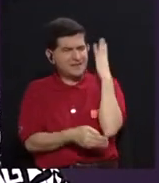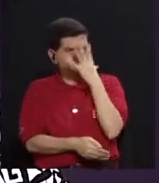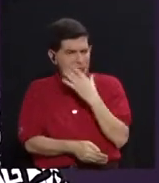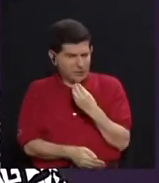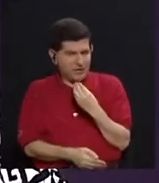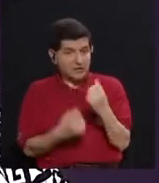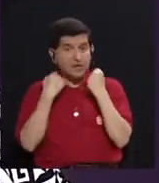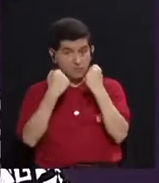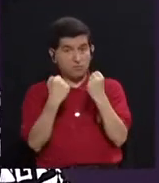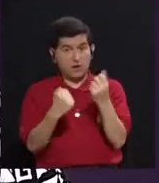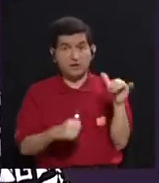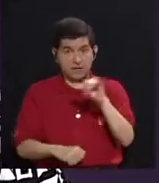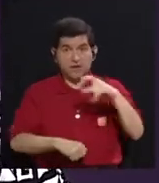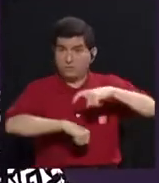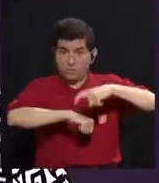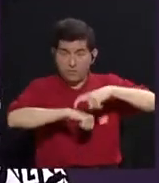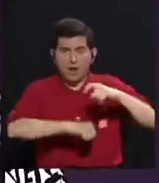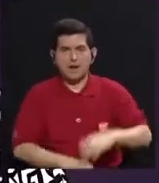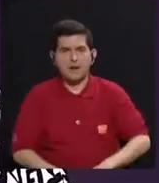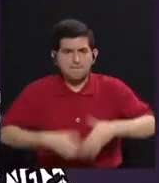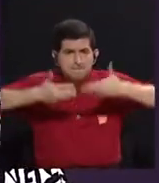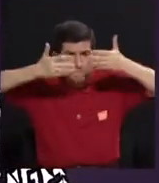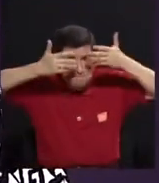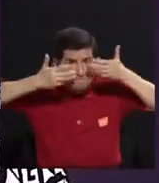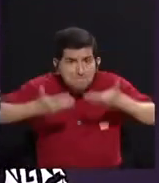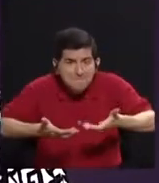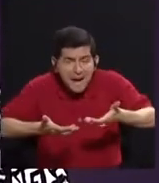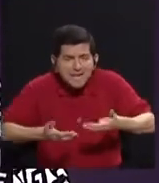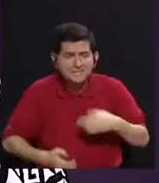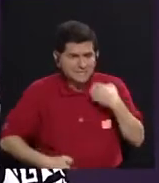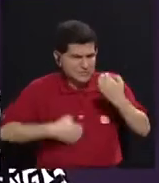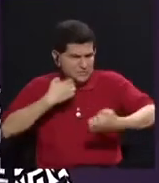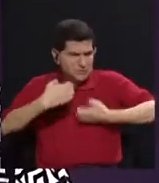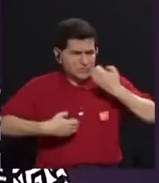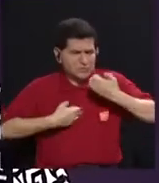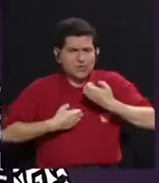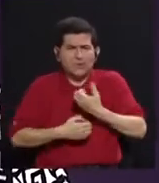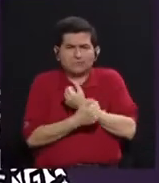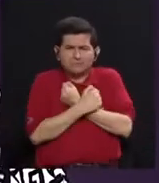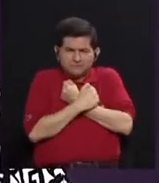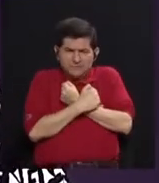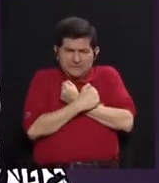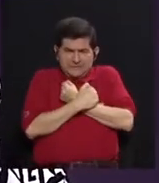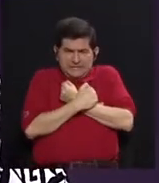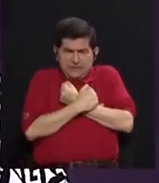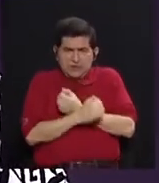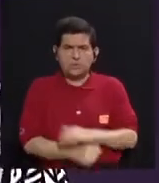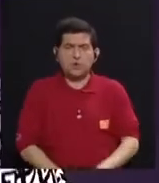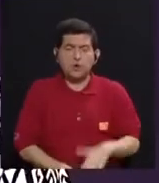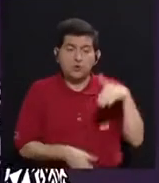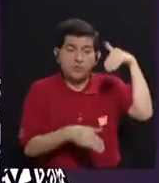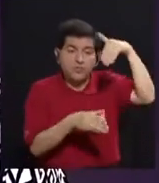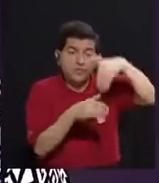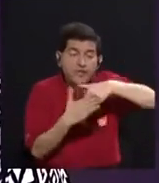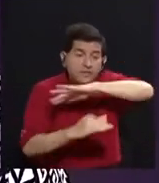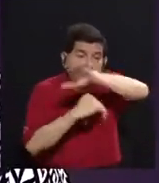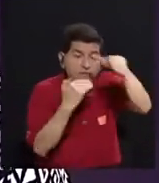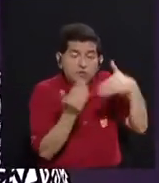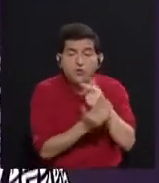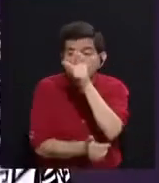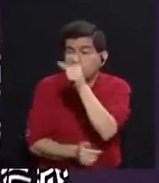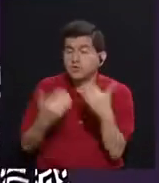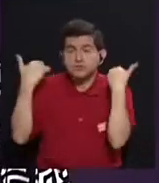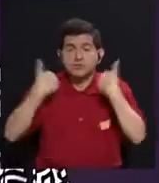el peso que tiene lo emocional, lo afectivo en todos los seres